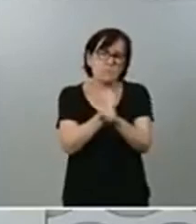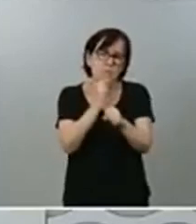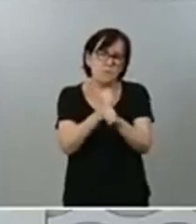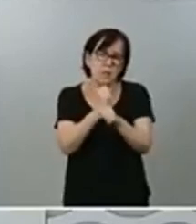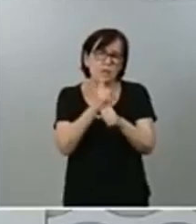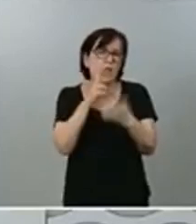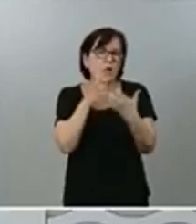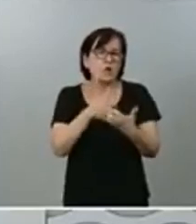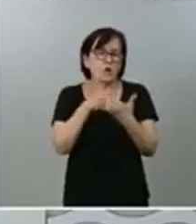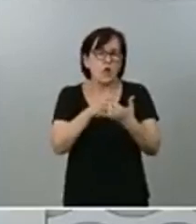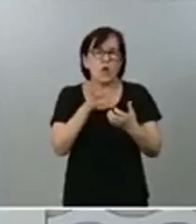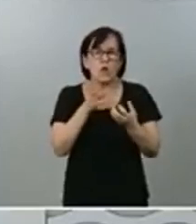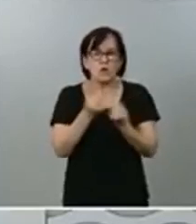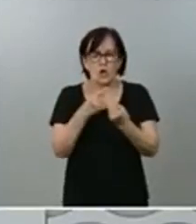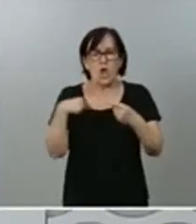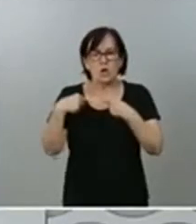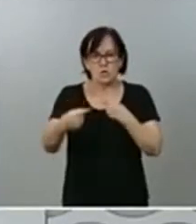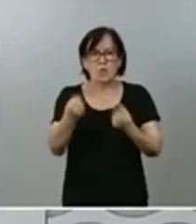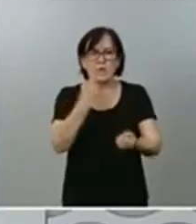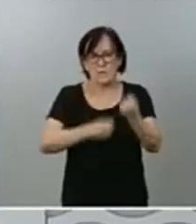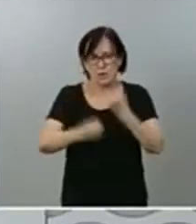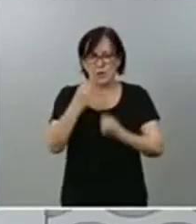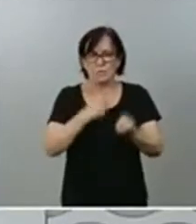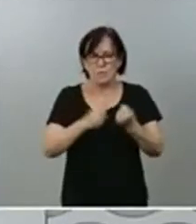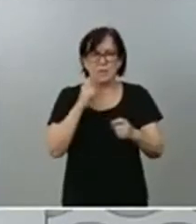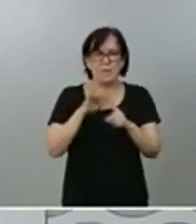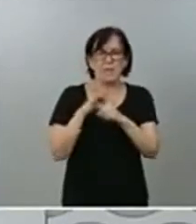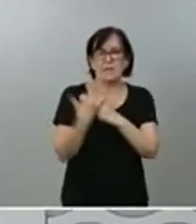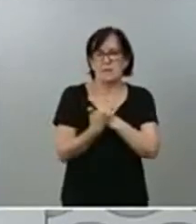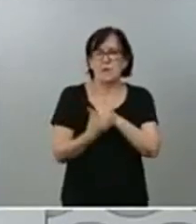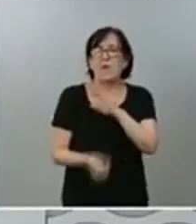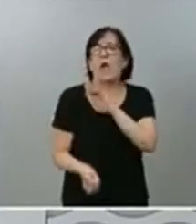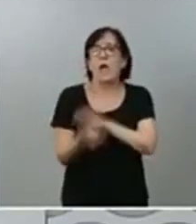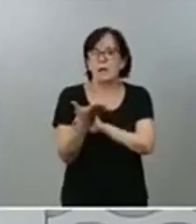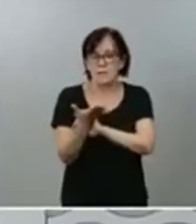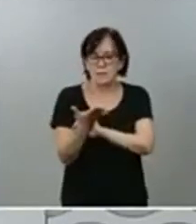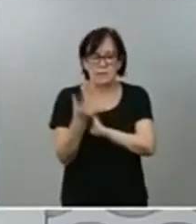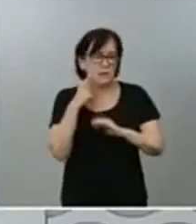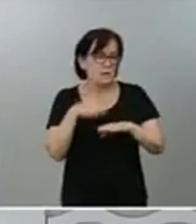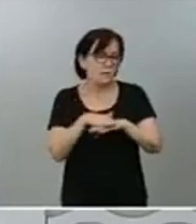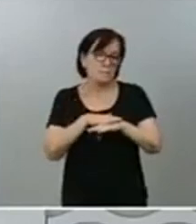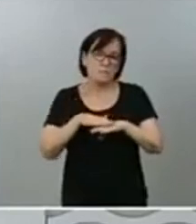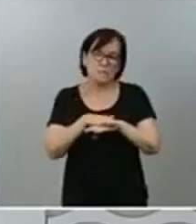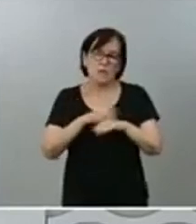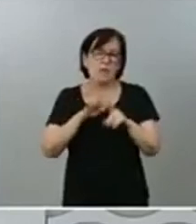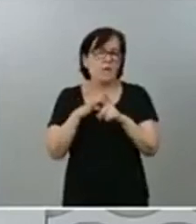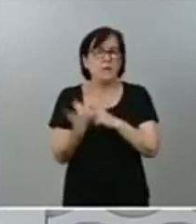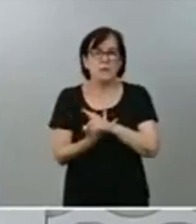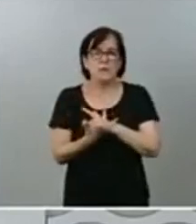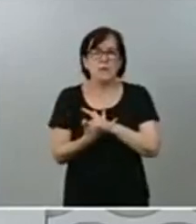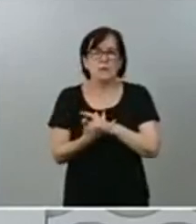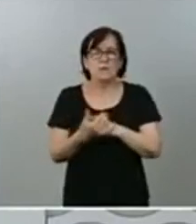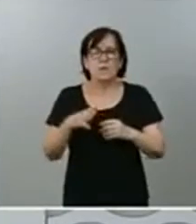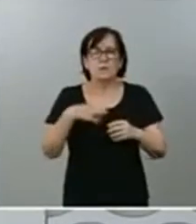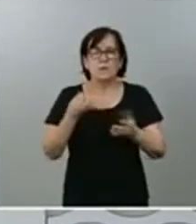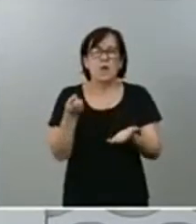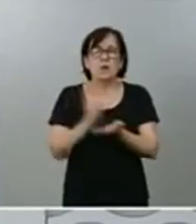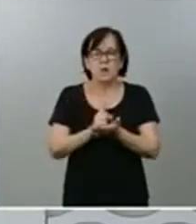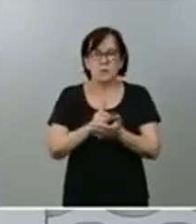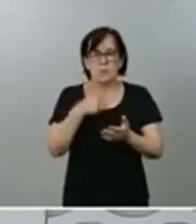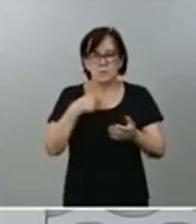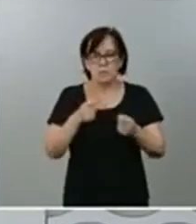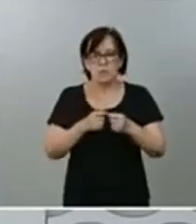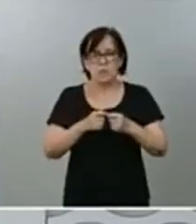las consecuencias económicas que esta situación ha generado. Básicamente, la situación de poder reanudar nuestro crecimiento